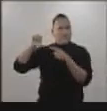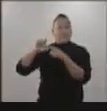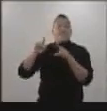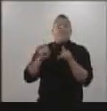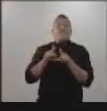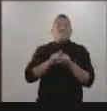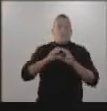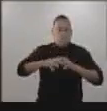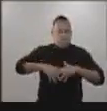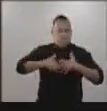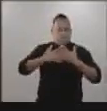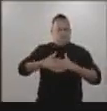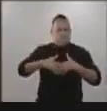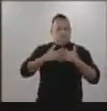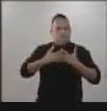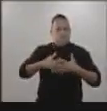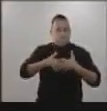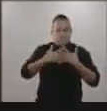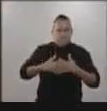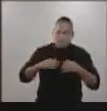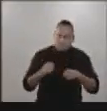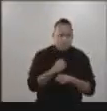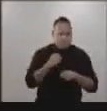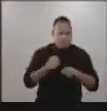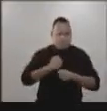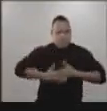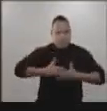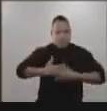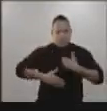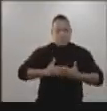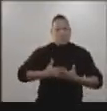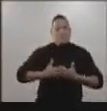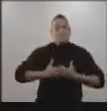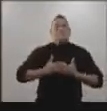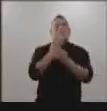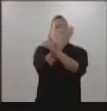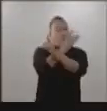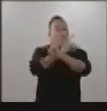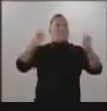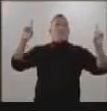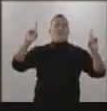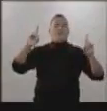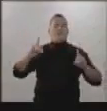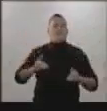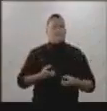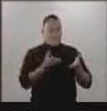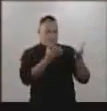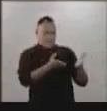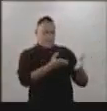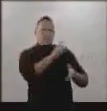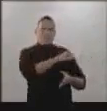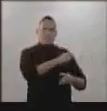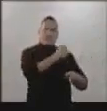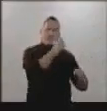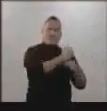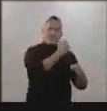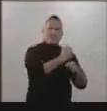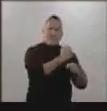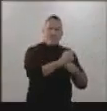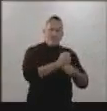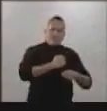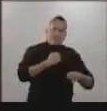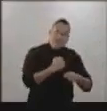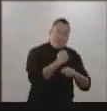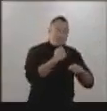funcionarias y los funcionarios del poder electoral, que son el corazón de una maquinaria puesta a disposición